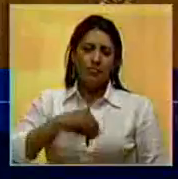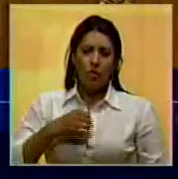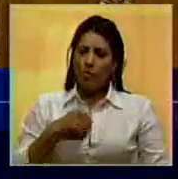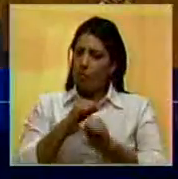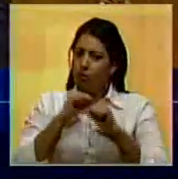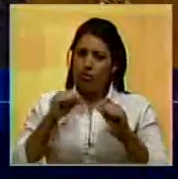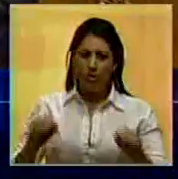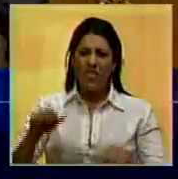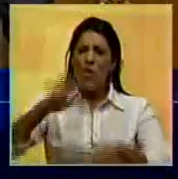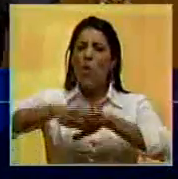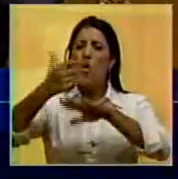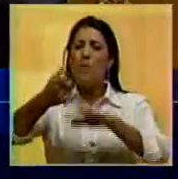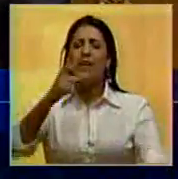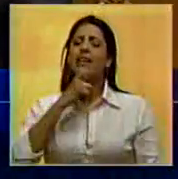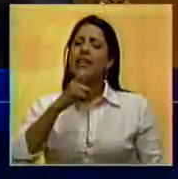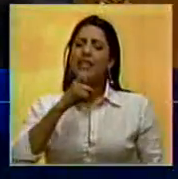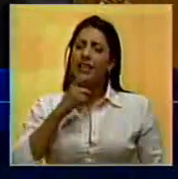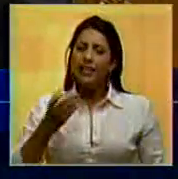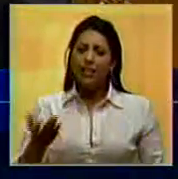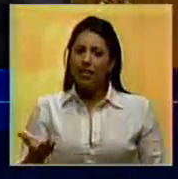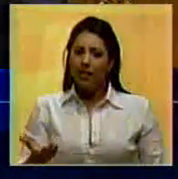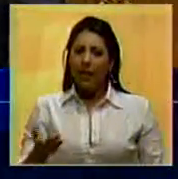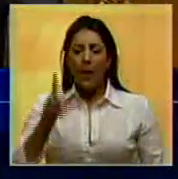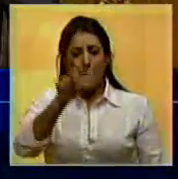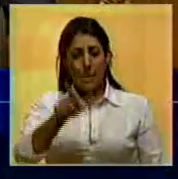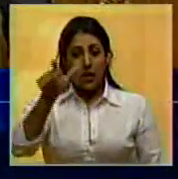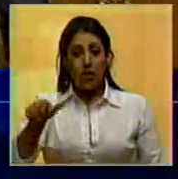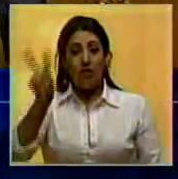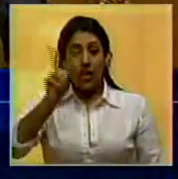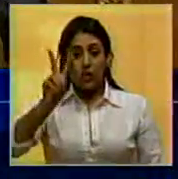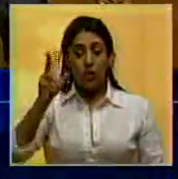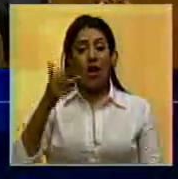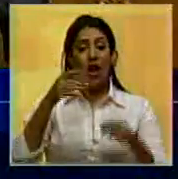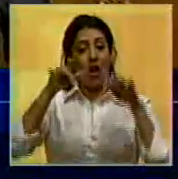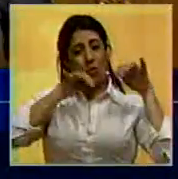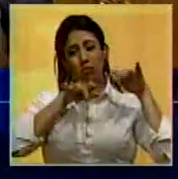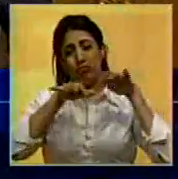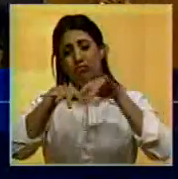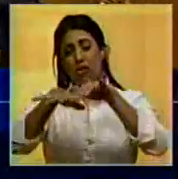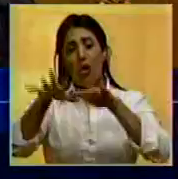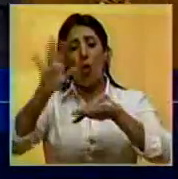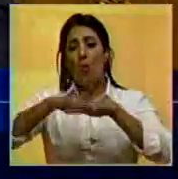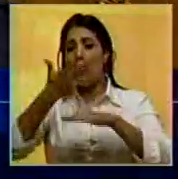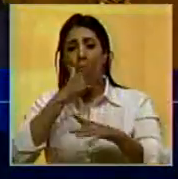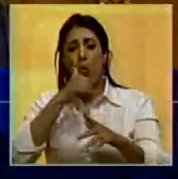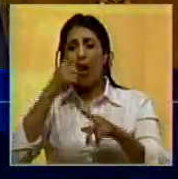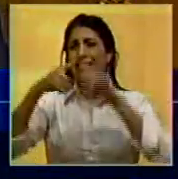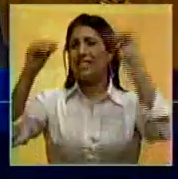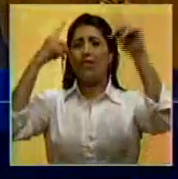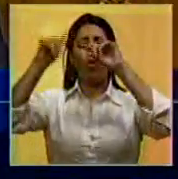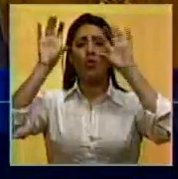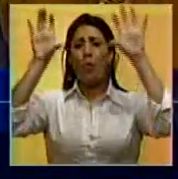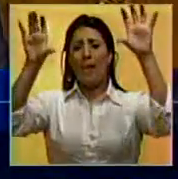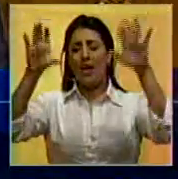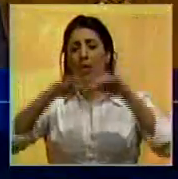¿De quién es la culpa que los venezolanos salgan en estampida porque no hay oportunidades en el país?